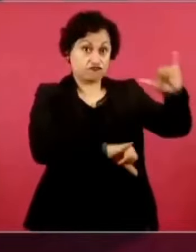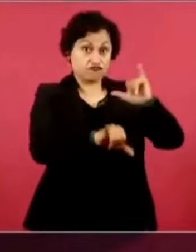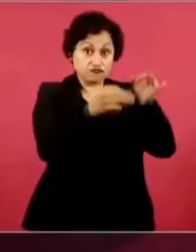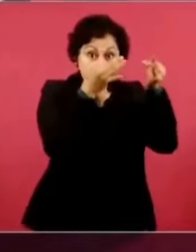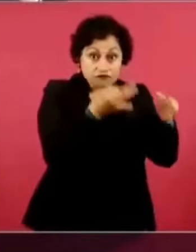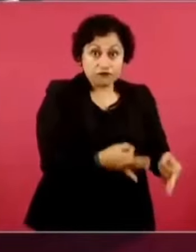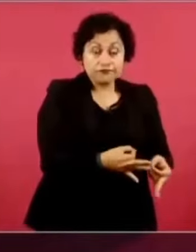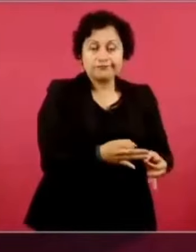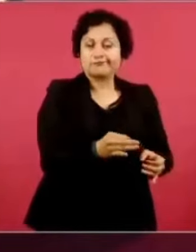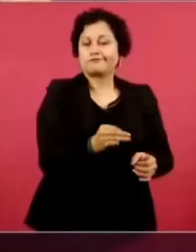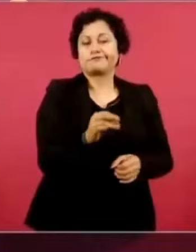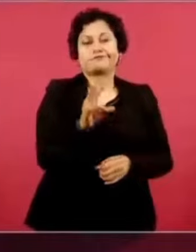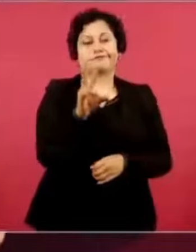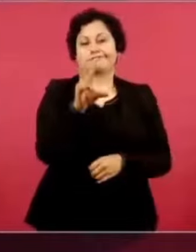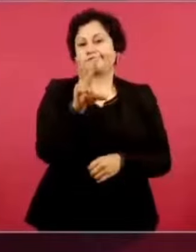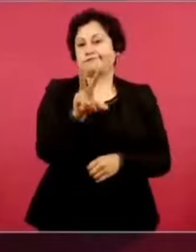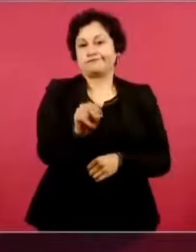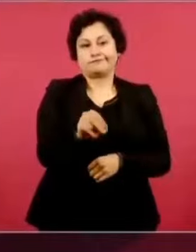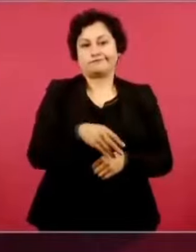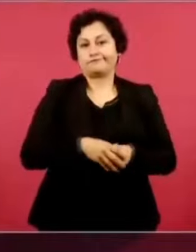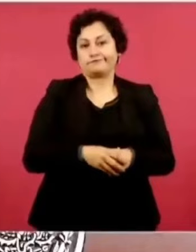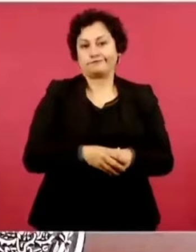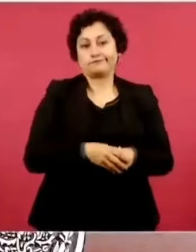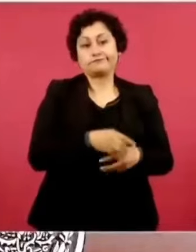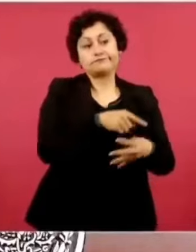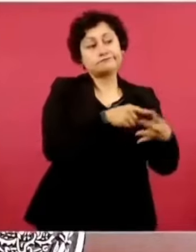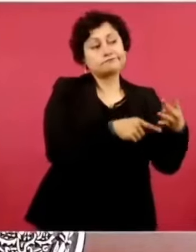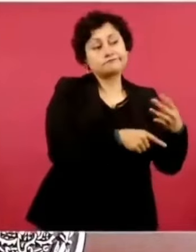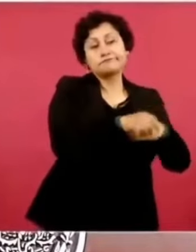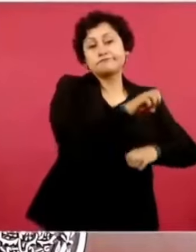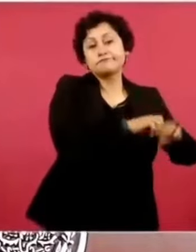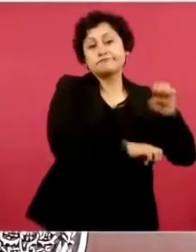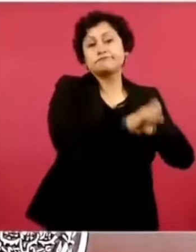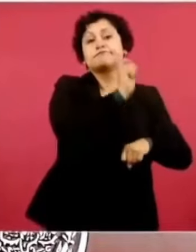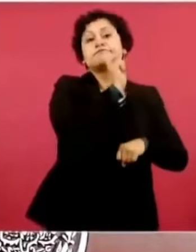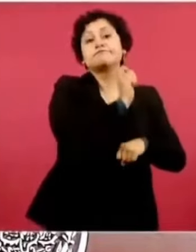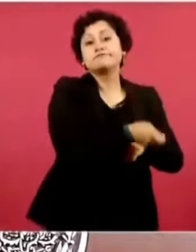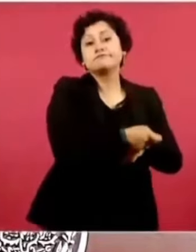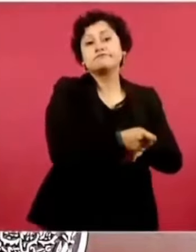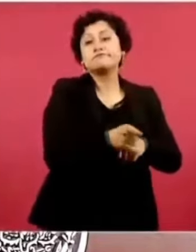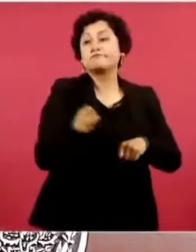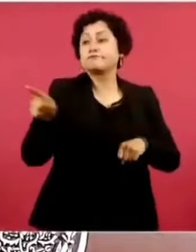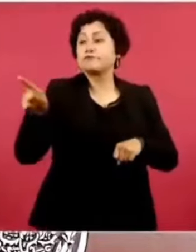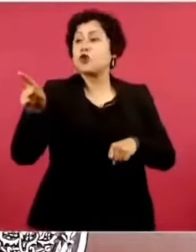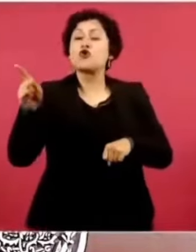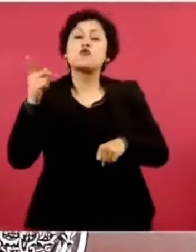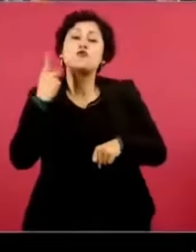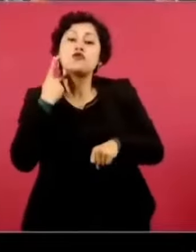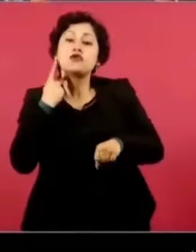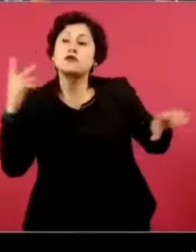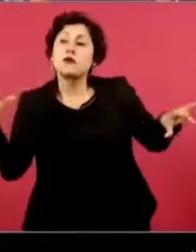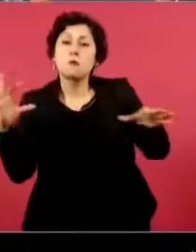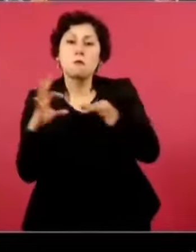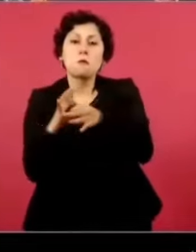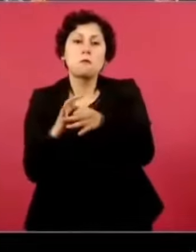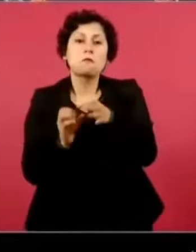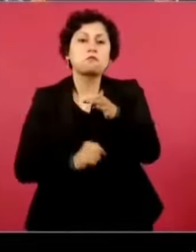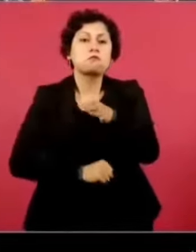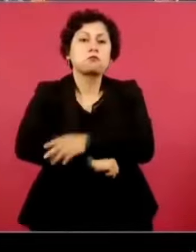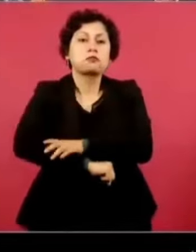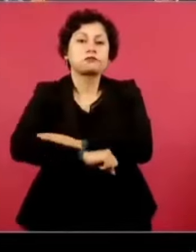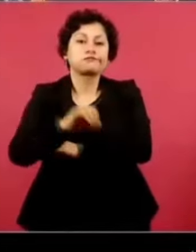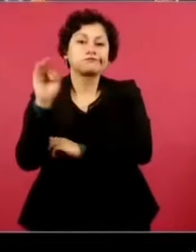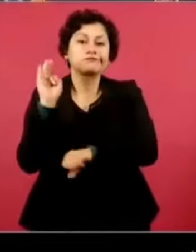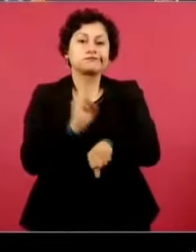eran influyentes, gente cercana al gobierno, políticos y repartían